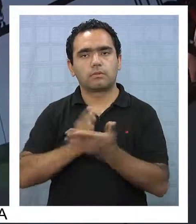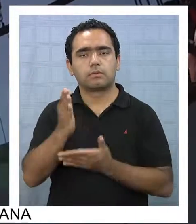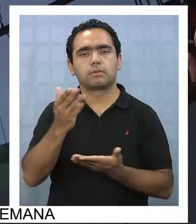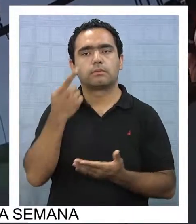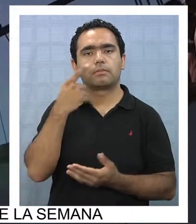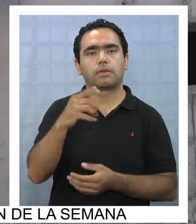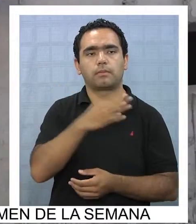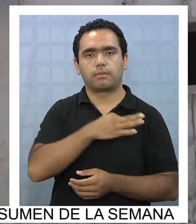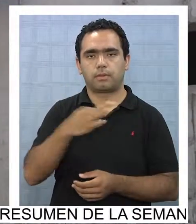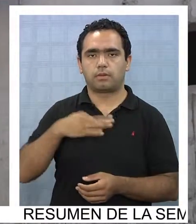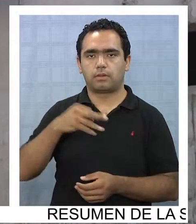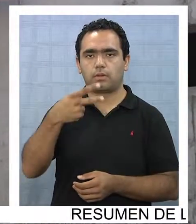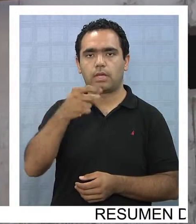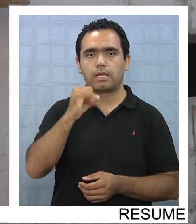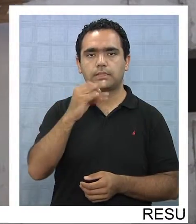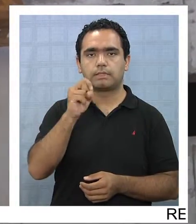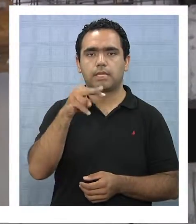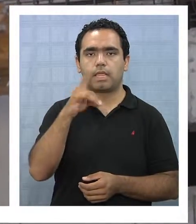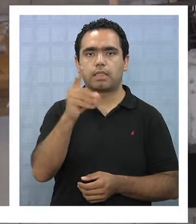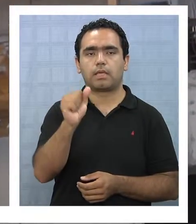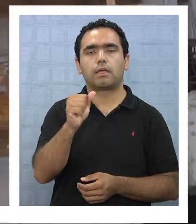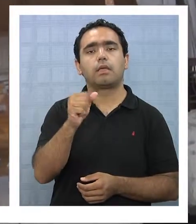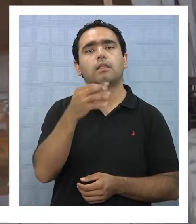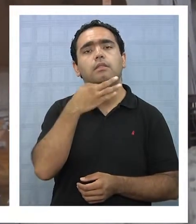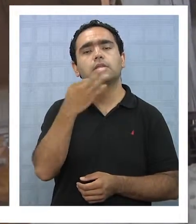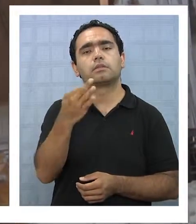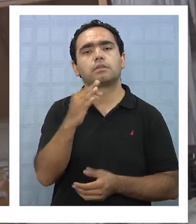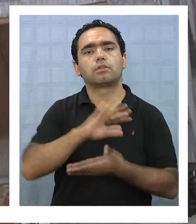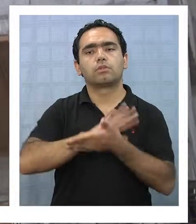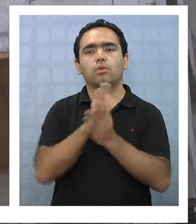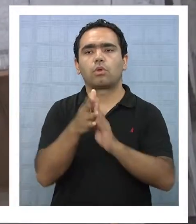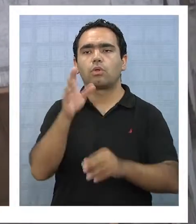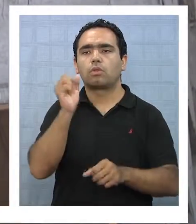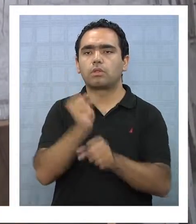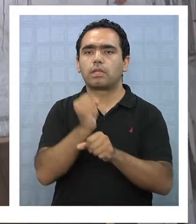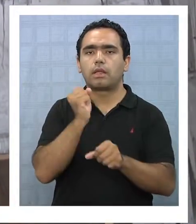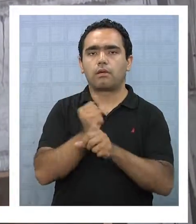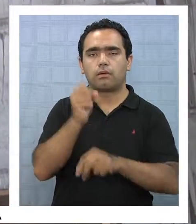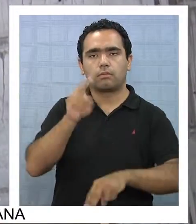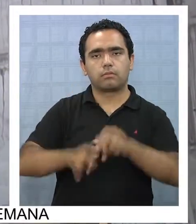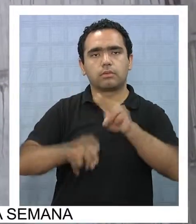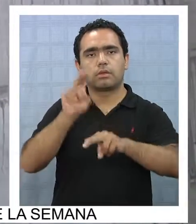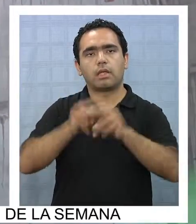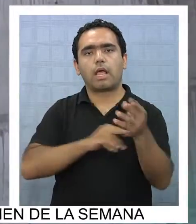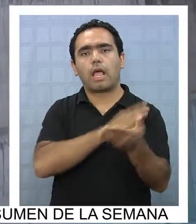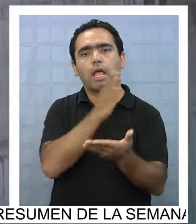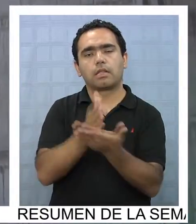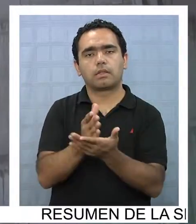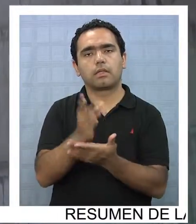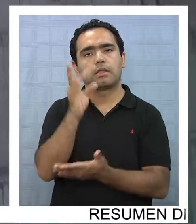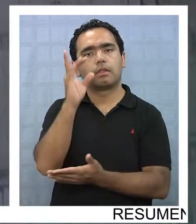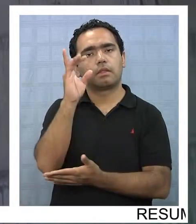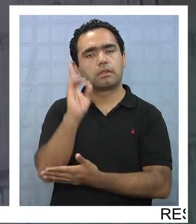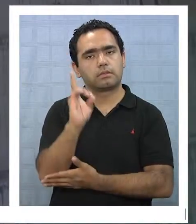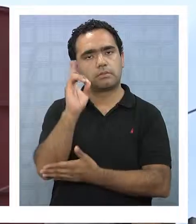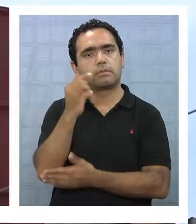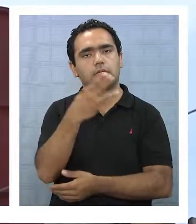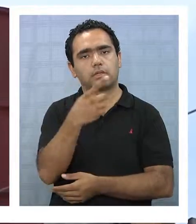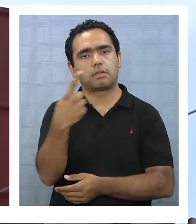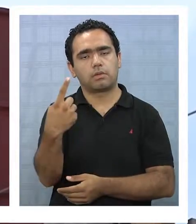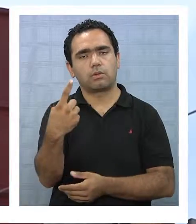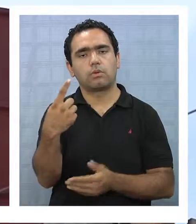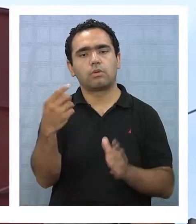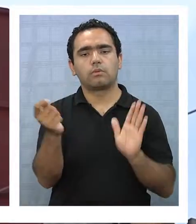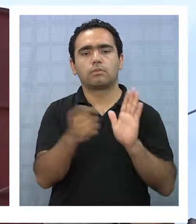el Ministerio de Hacienda puntualizó que todas las obras que tengan su permiso de edificación hasta el 31 de diciembre de este